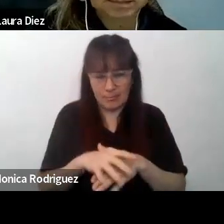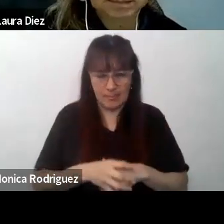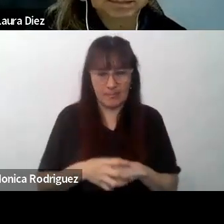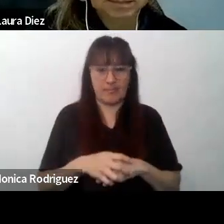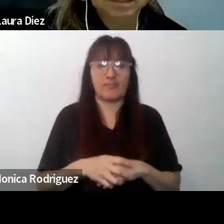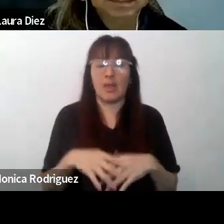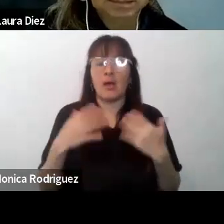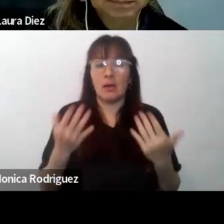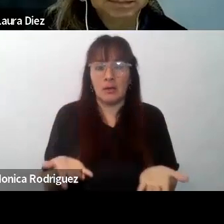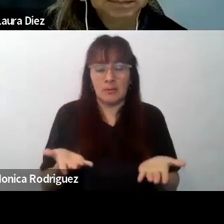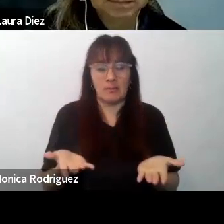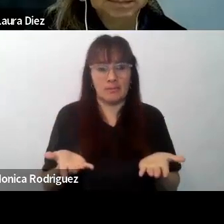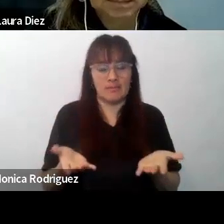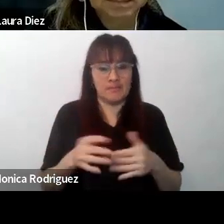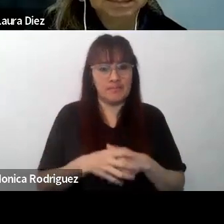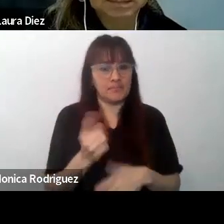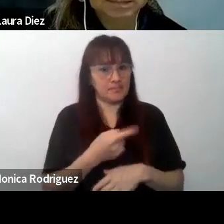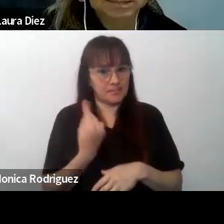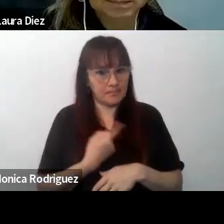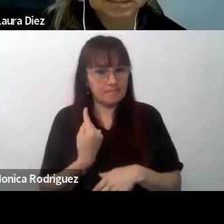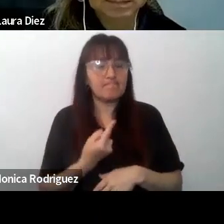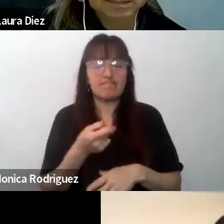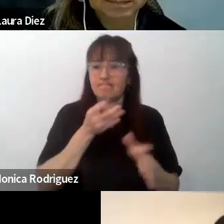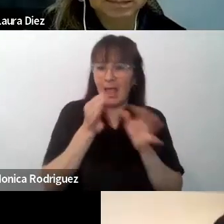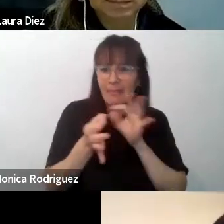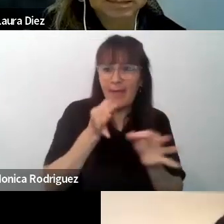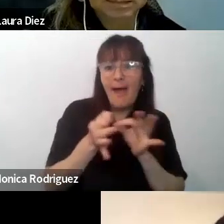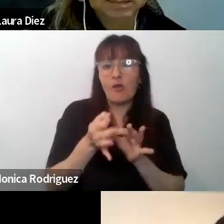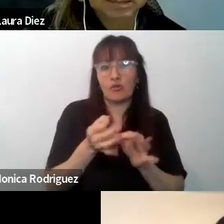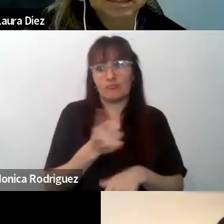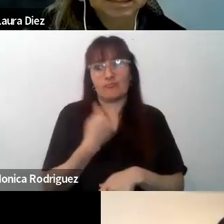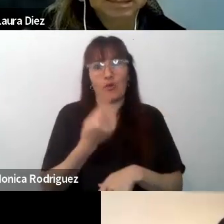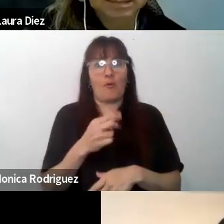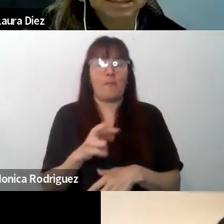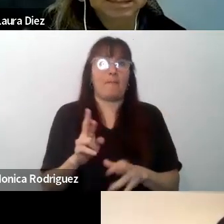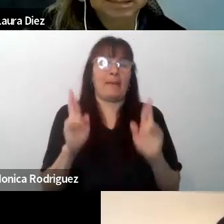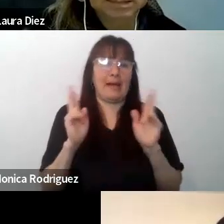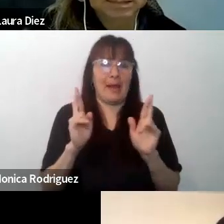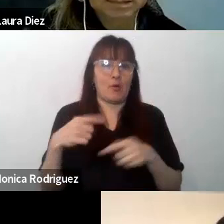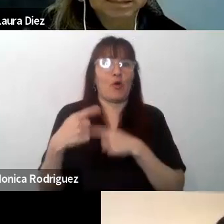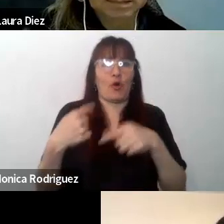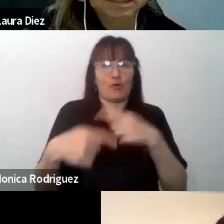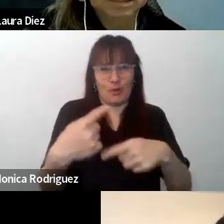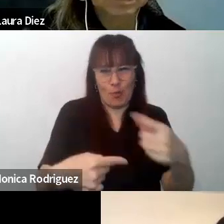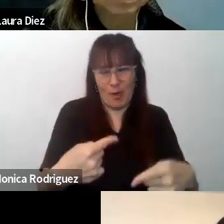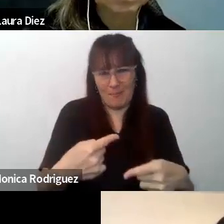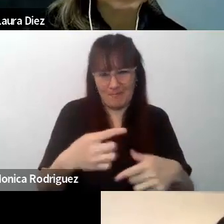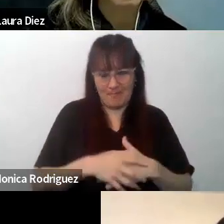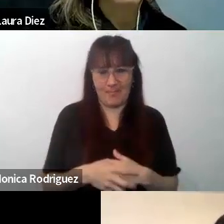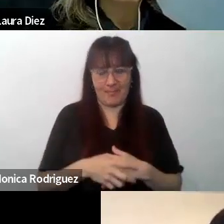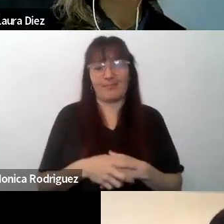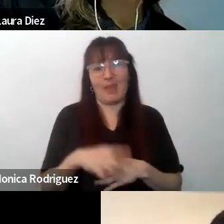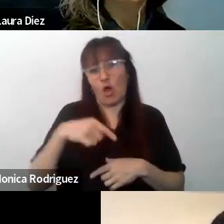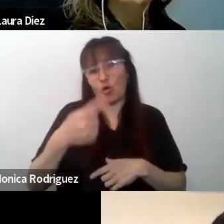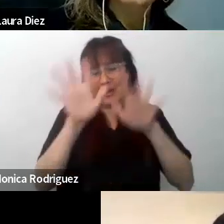para nosotros es un diálogo que esperamos continúe, seguramente en otras instancias de formación.